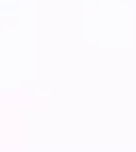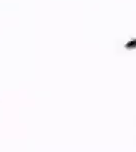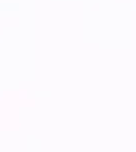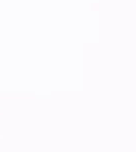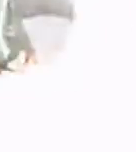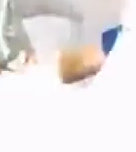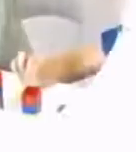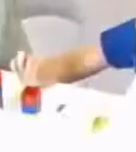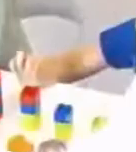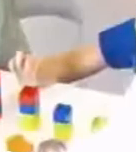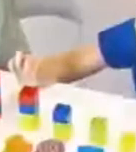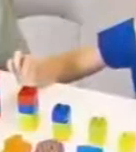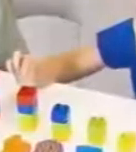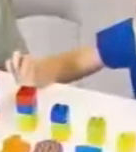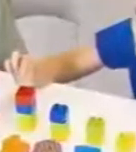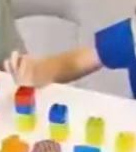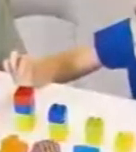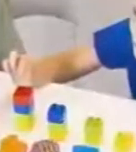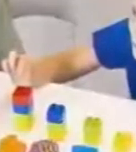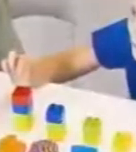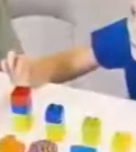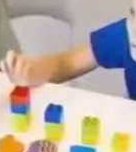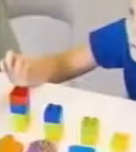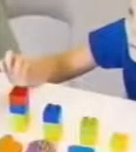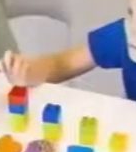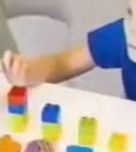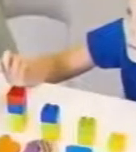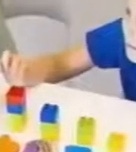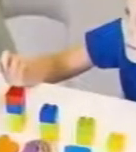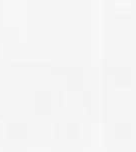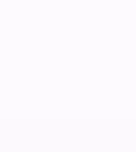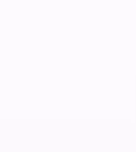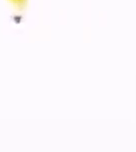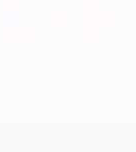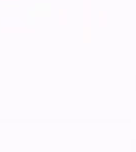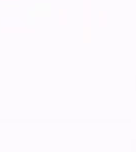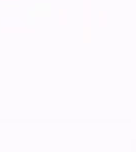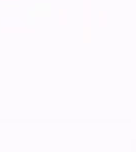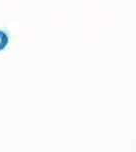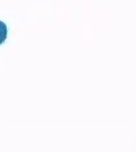A continuación, actividad lúdica, juegos de cálculos matemáticos.